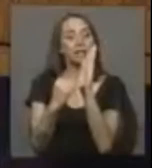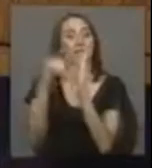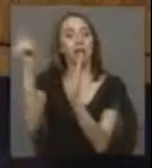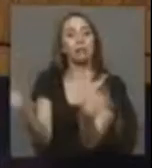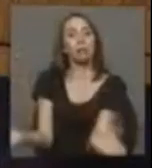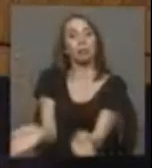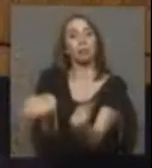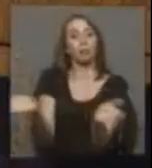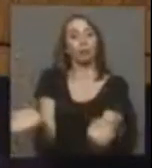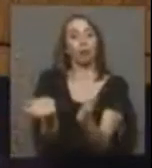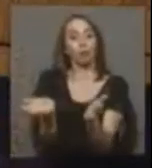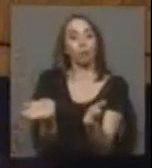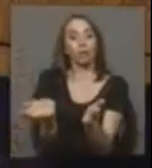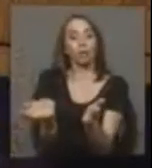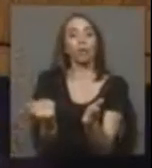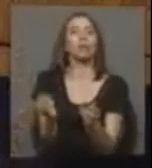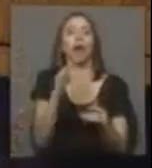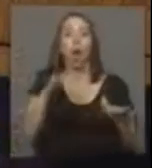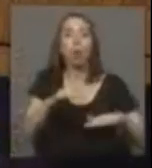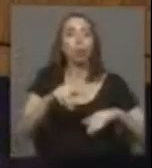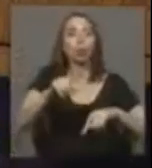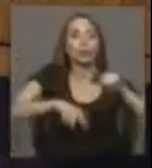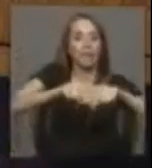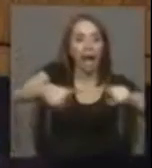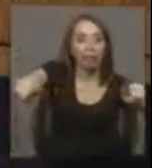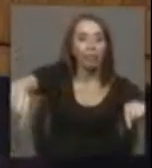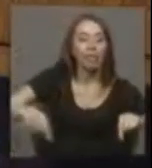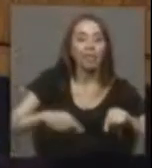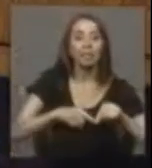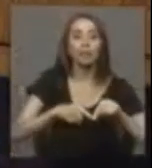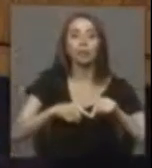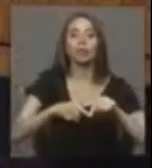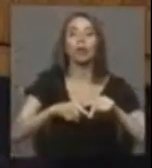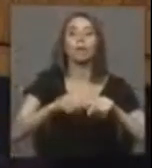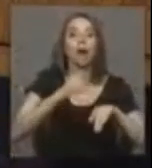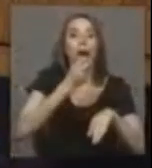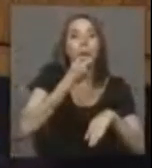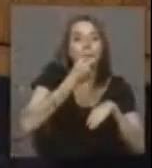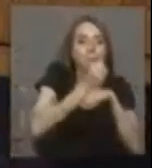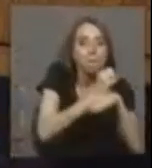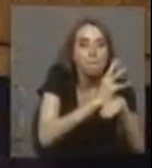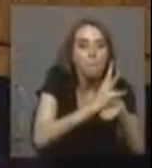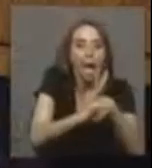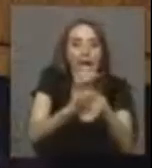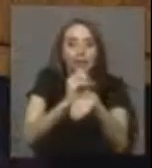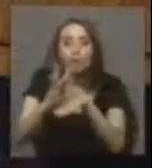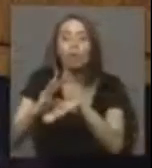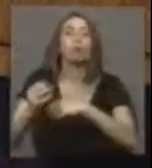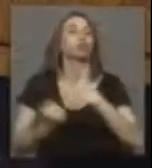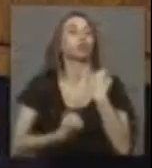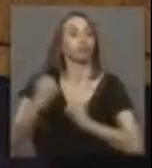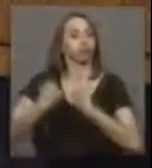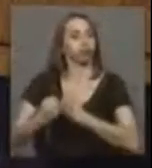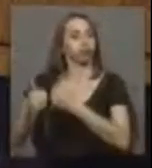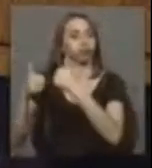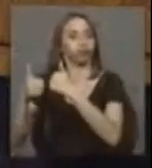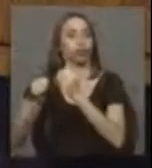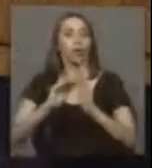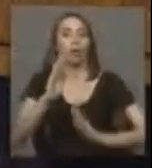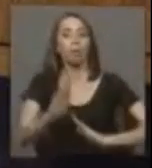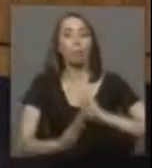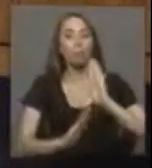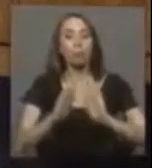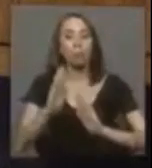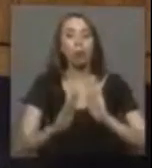uso intensivo del suelo, con manejo orientado a las praderas, con una eficiente industrialización. Se protege la